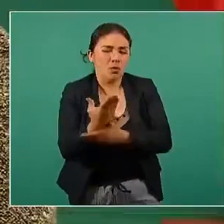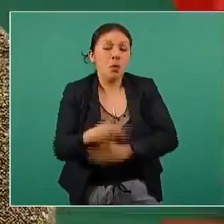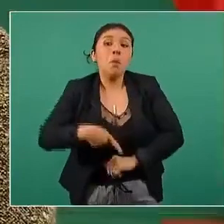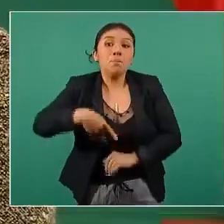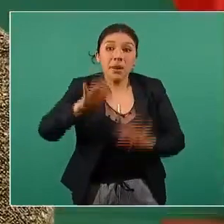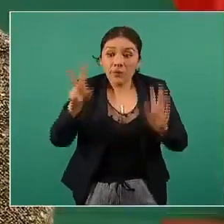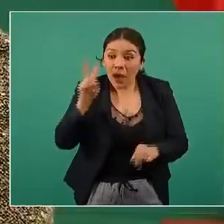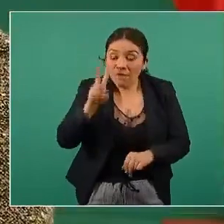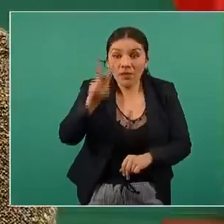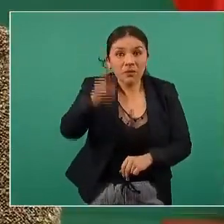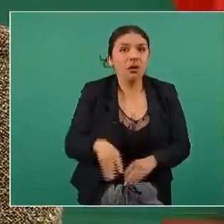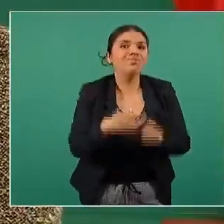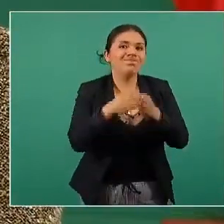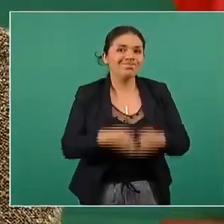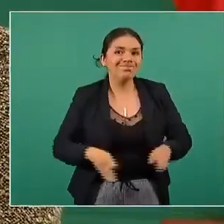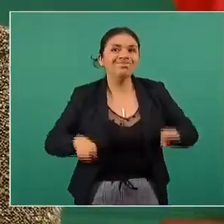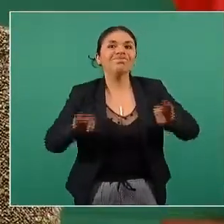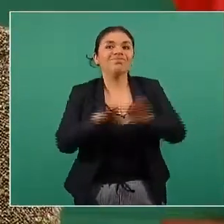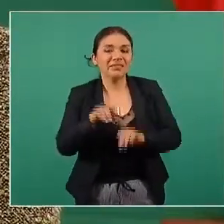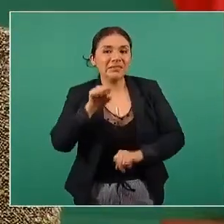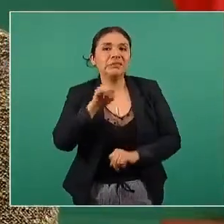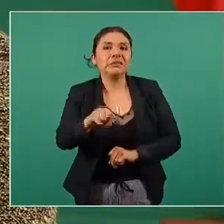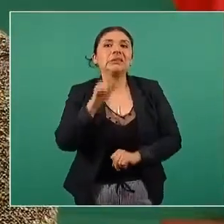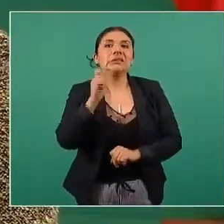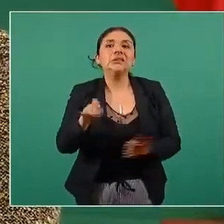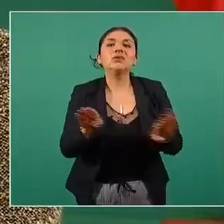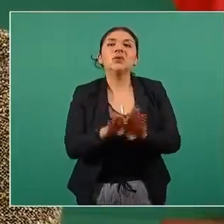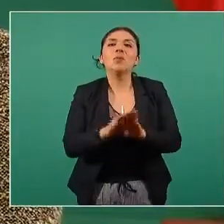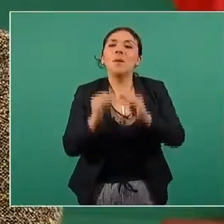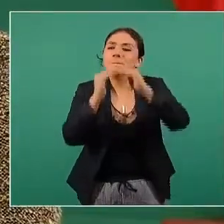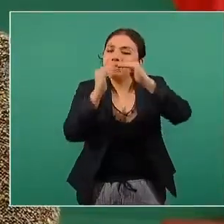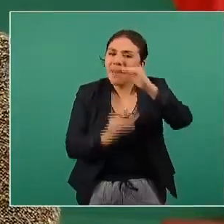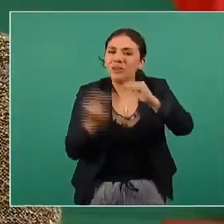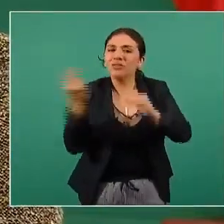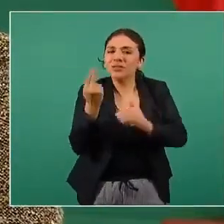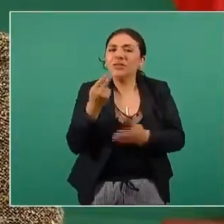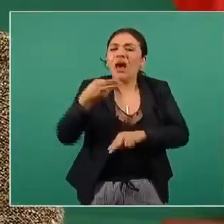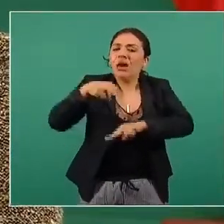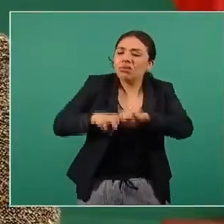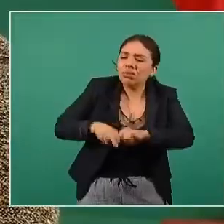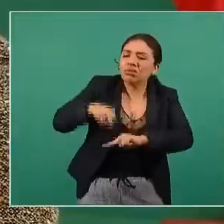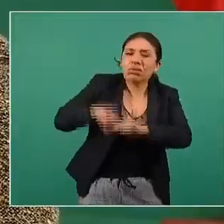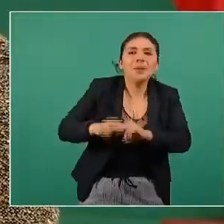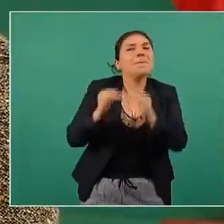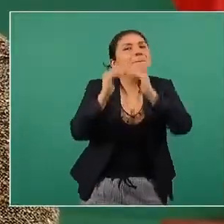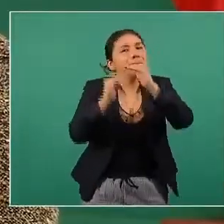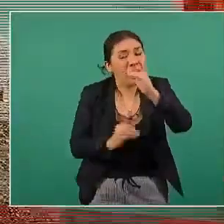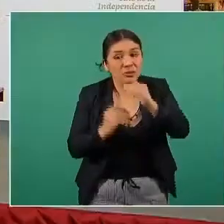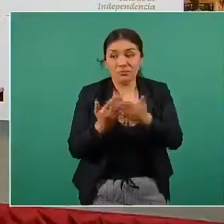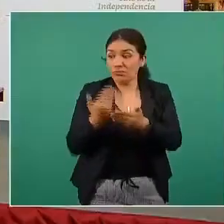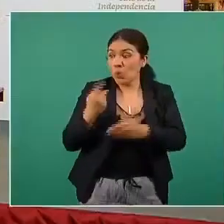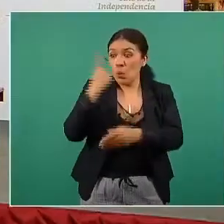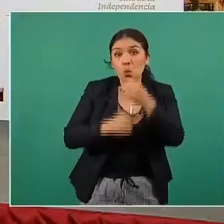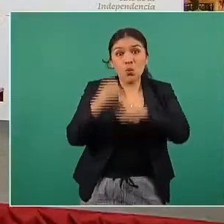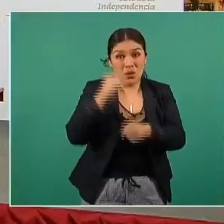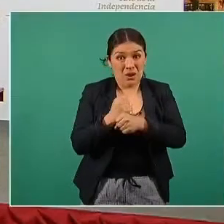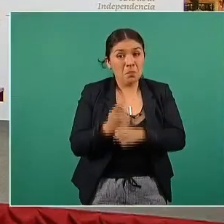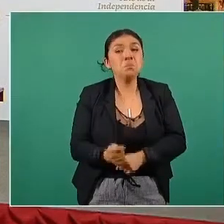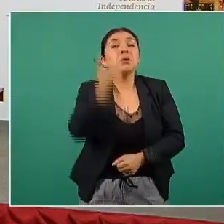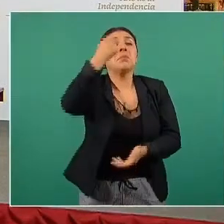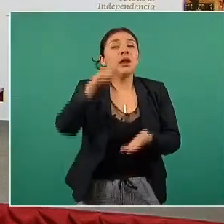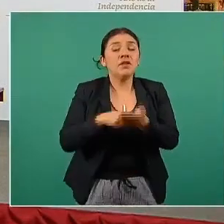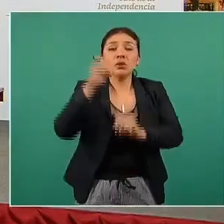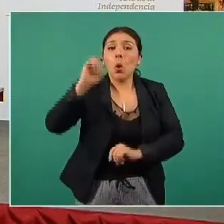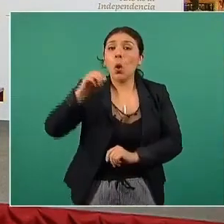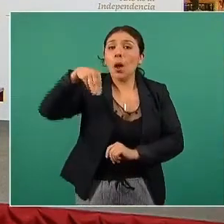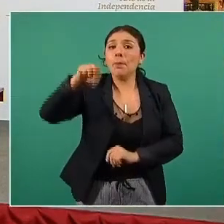es también muy importante limitar el tiempo sentado el año pasado por primera vez la Organización Mundial de la